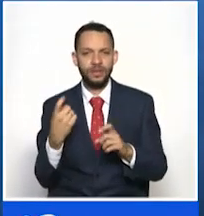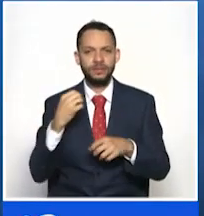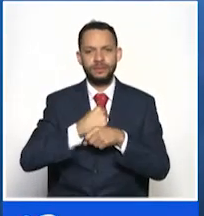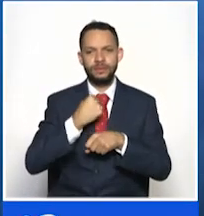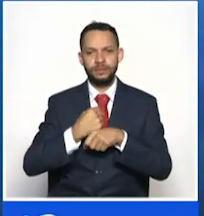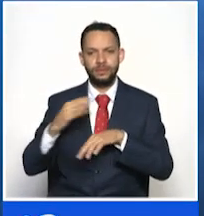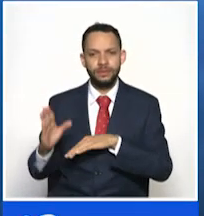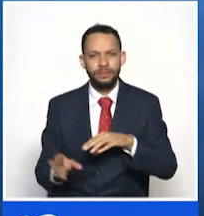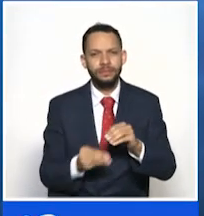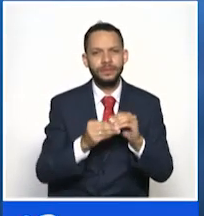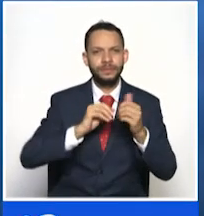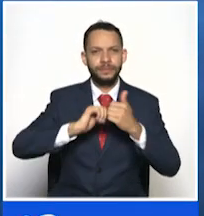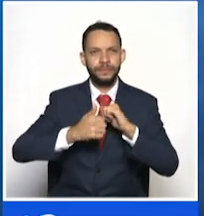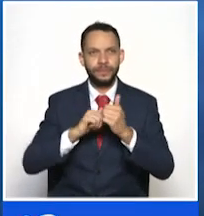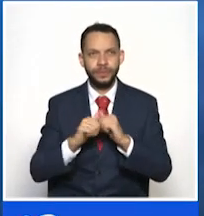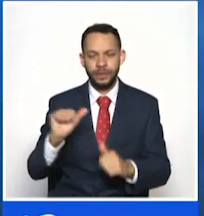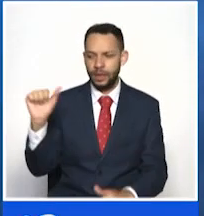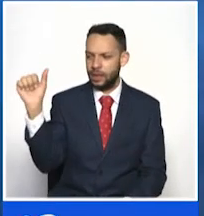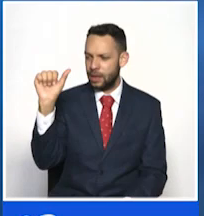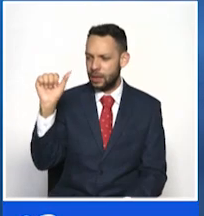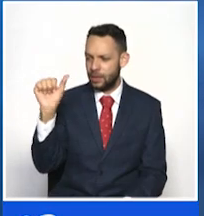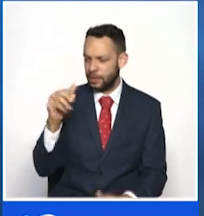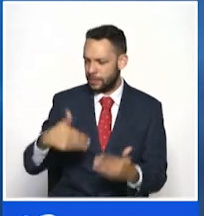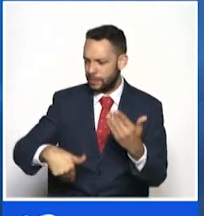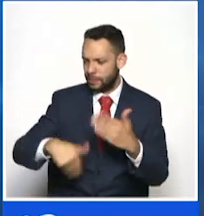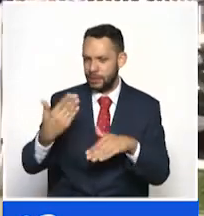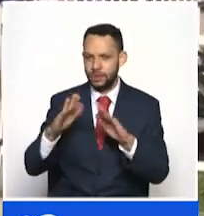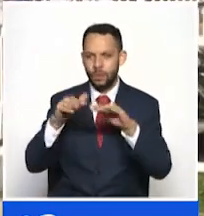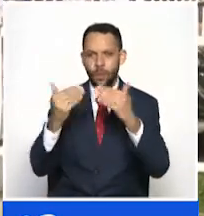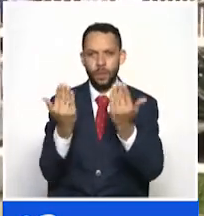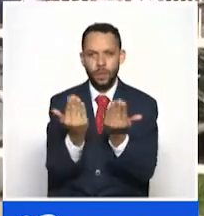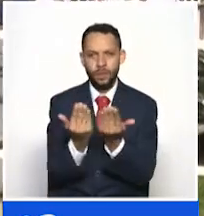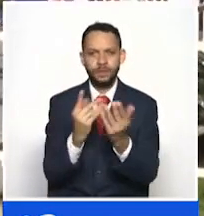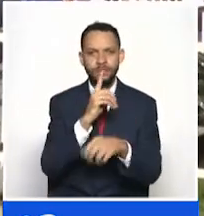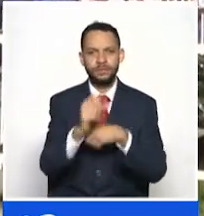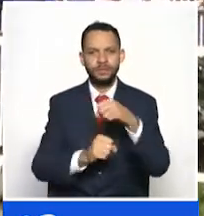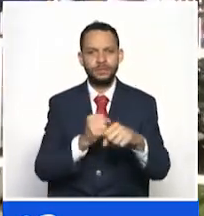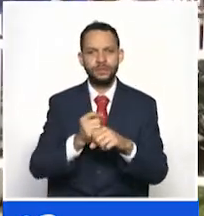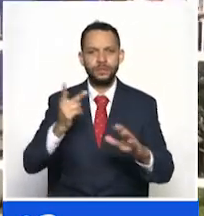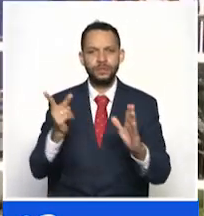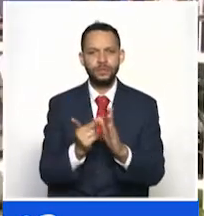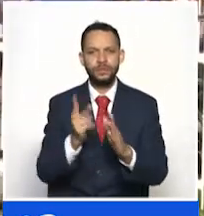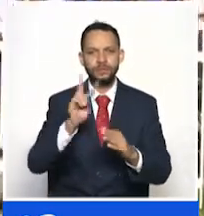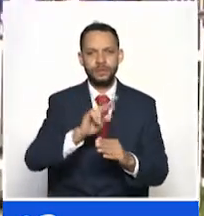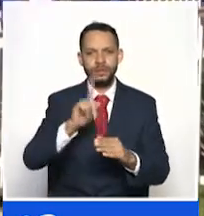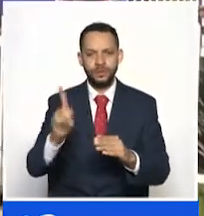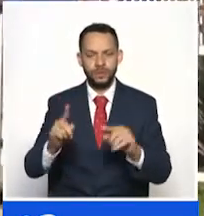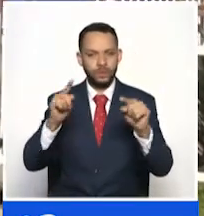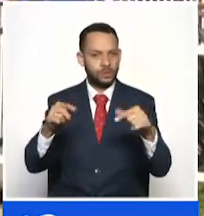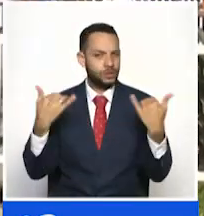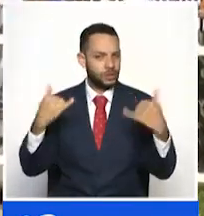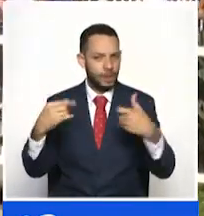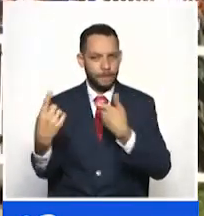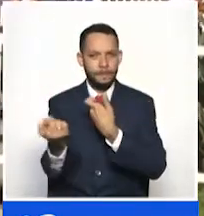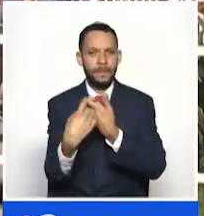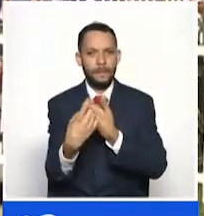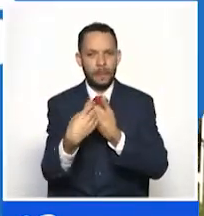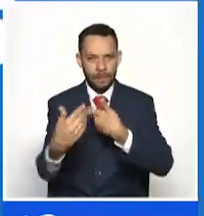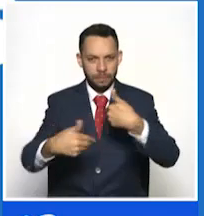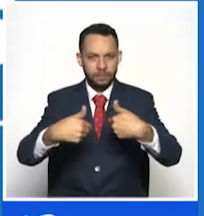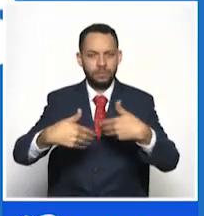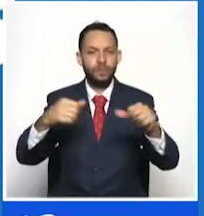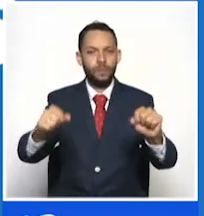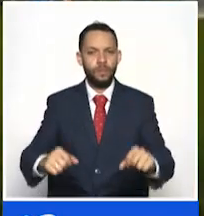deportes. En agosto comenzarán los Juegos Intercolegiados 2021. El certamen estudiantil ya tiene inscripciones abiertas.